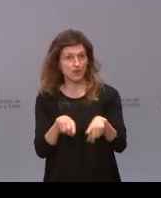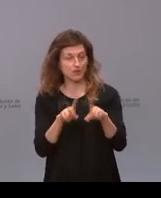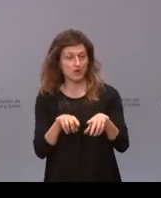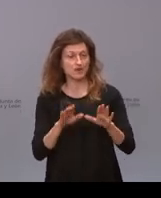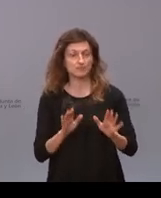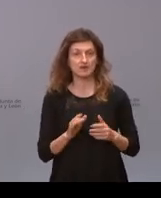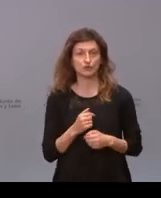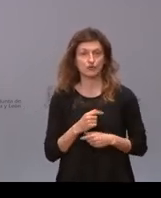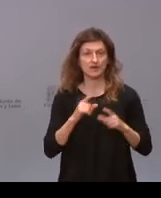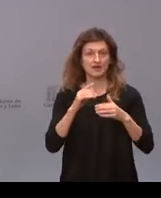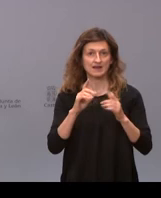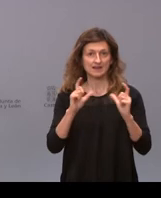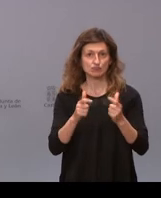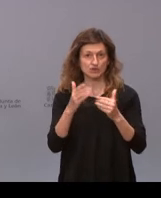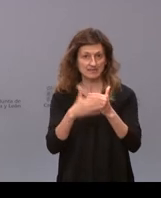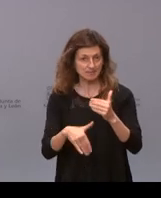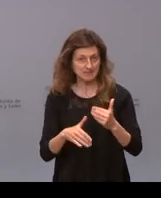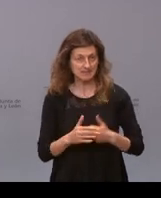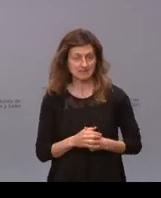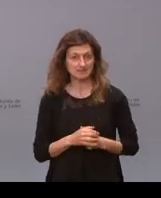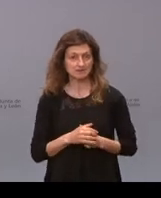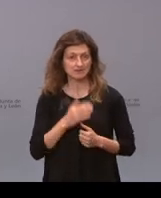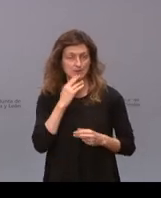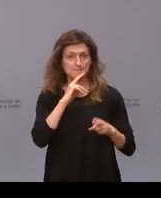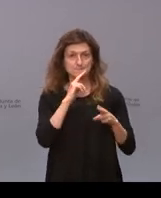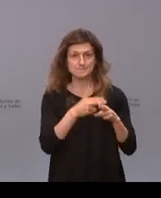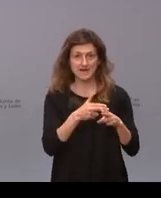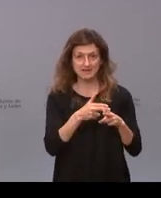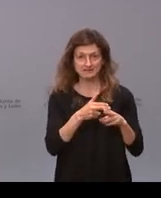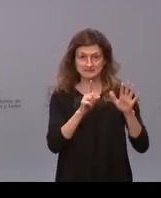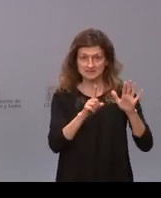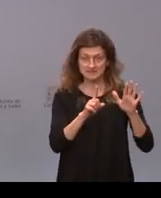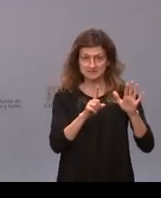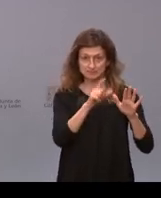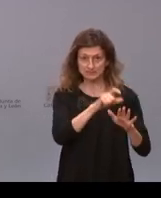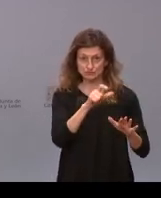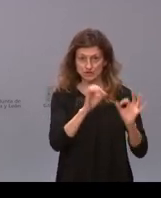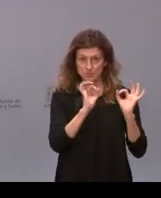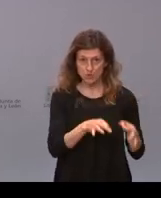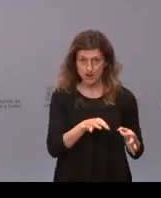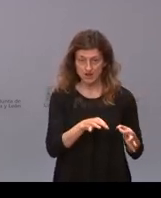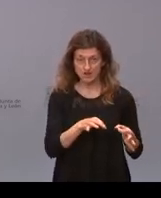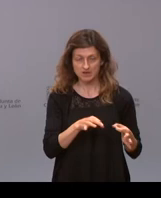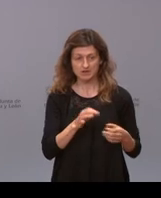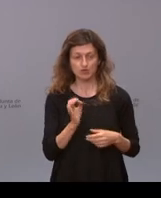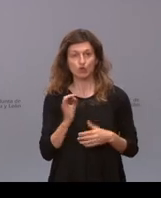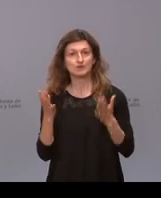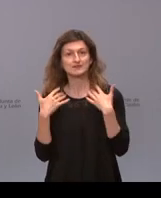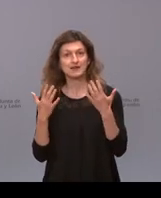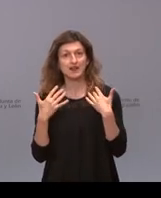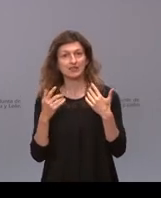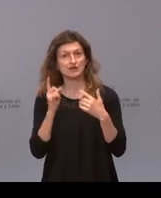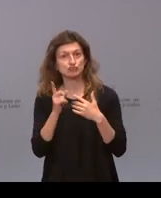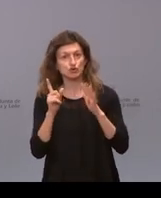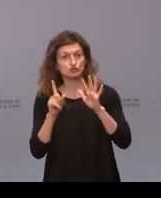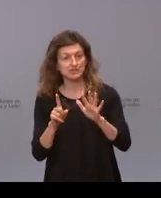límites de reuniones entiendo que en los bares se mantiene el número de seis personas entiendo que en una terraza solo te puedes juntar